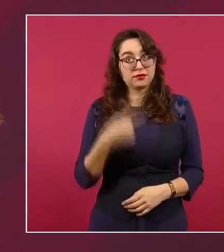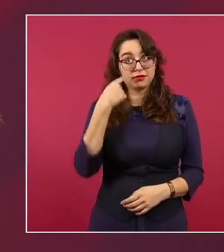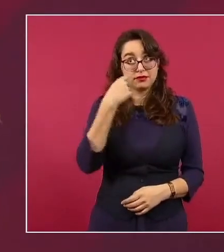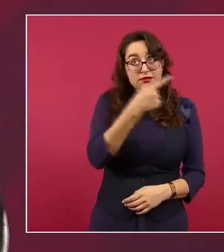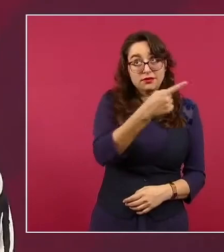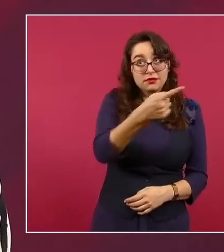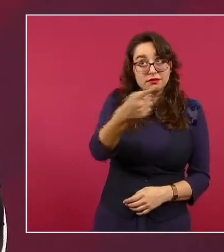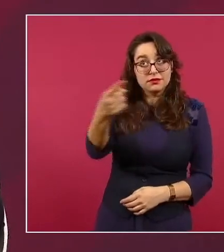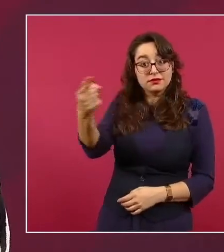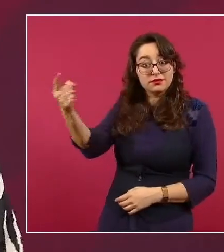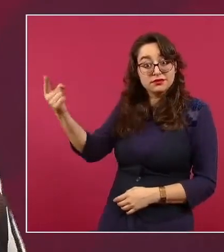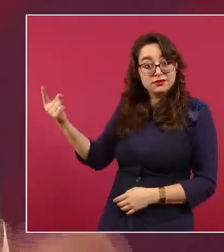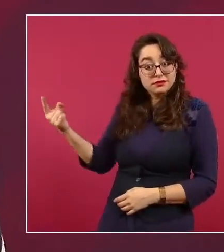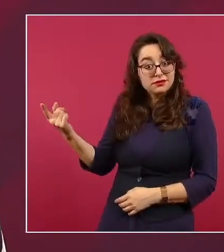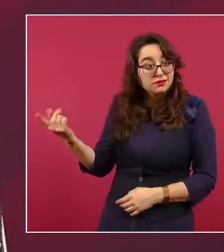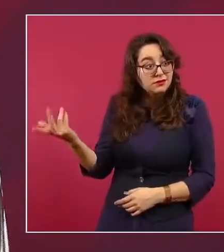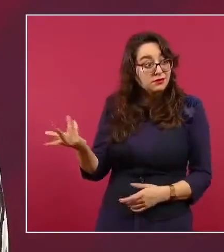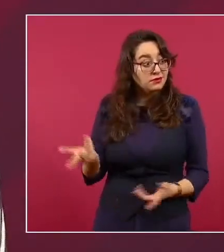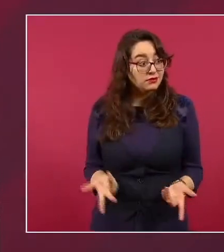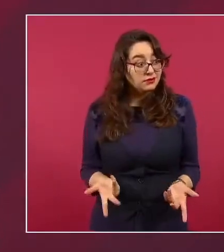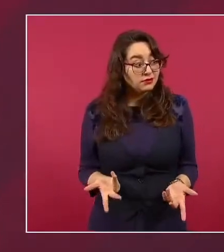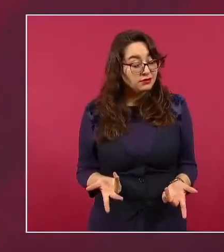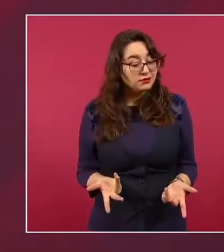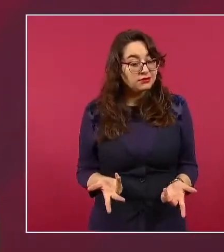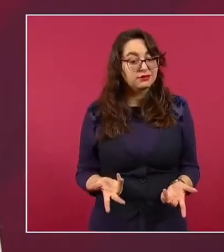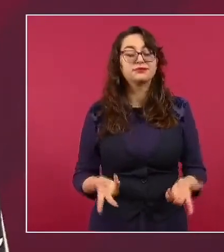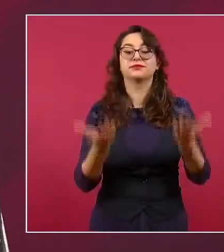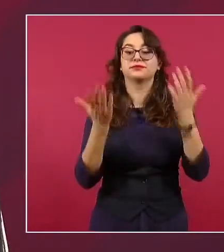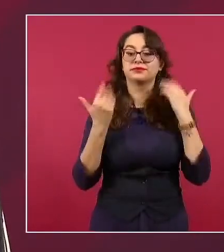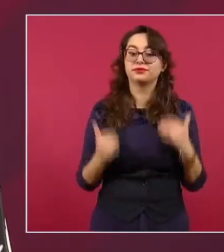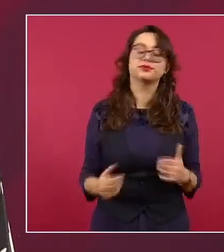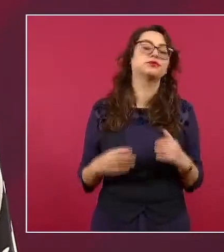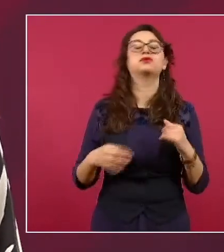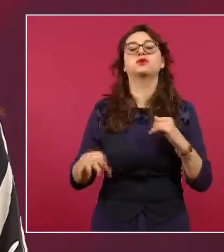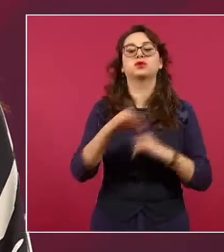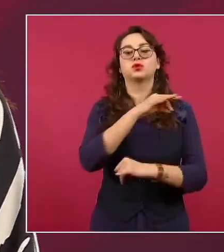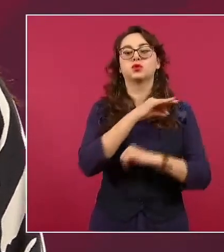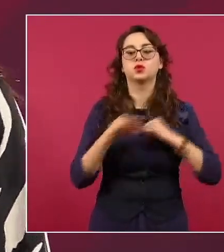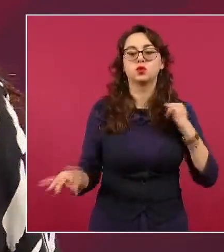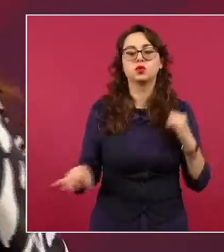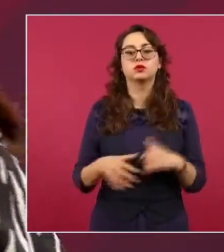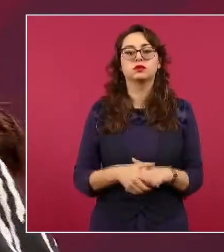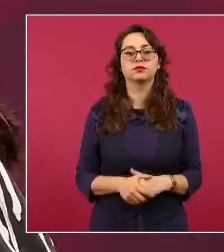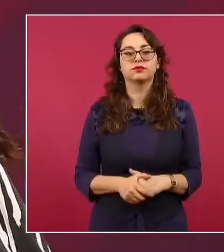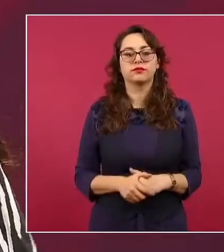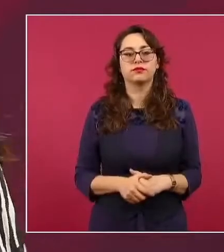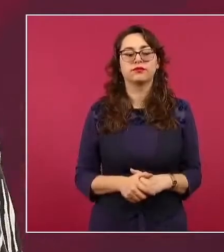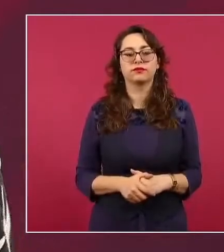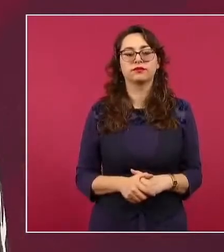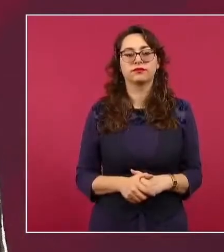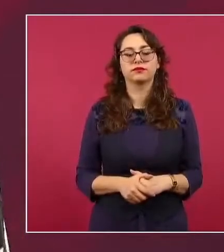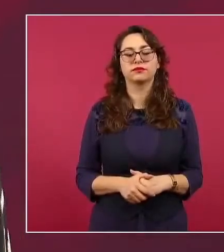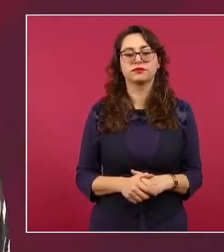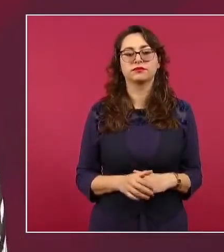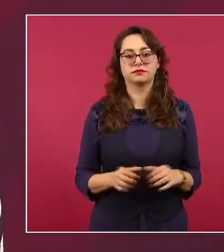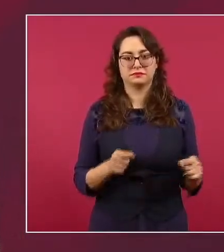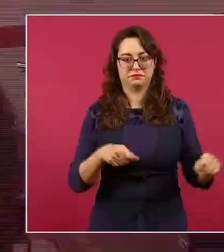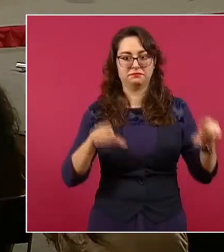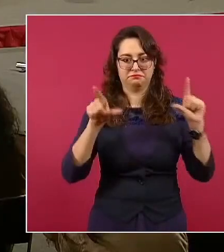Y aquí en entrevista, ya por último, para la agencia Bloomberg, vamos a ver lo que dice Fox.